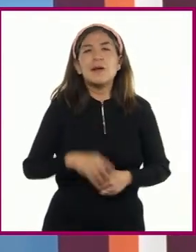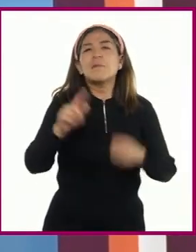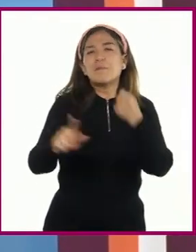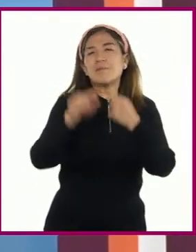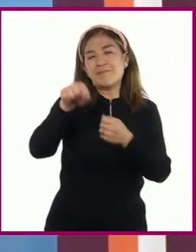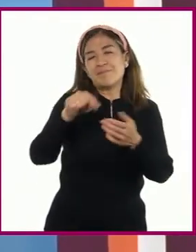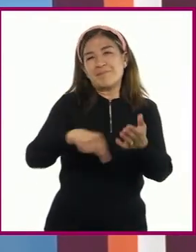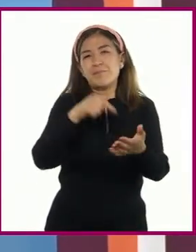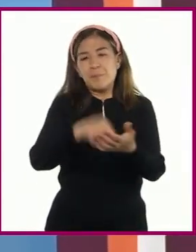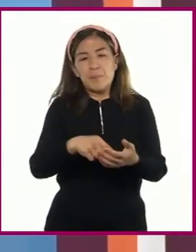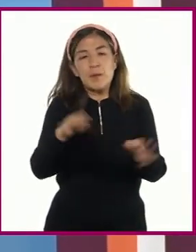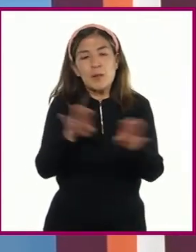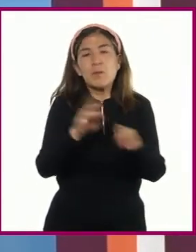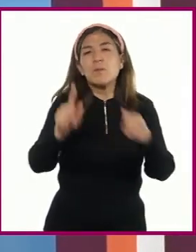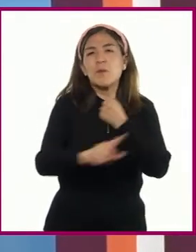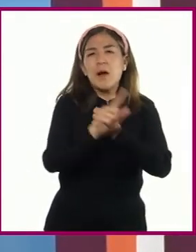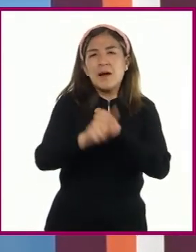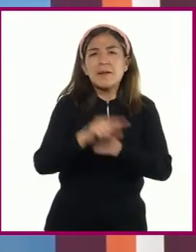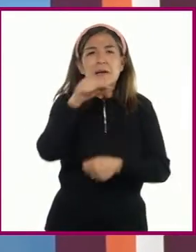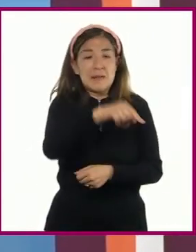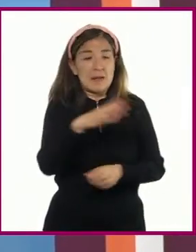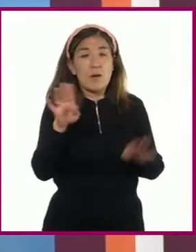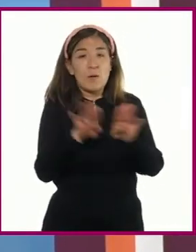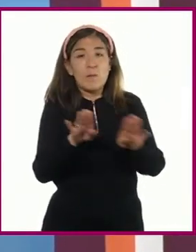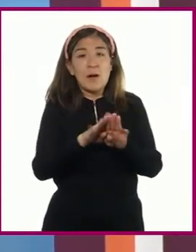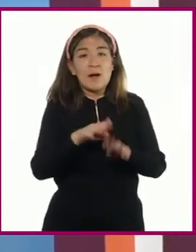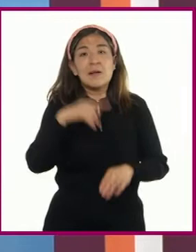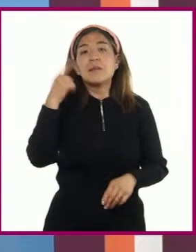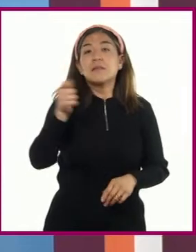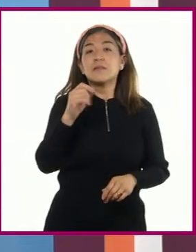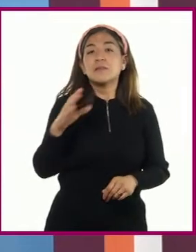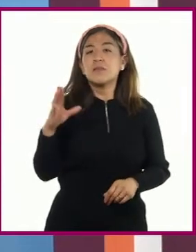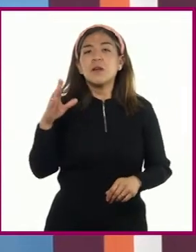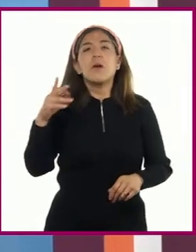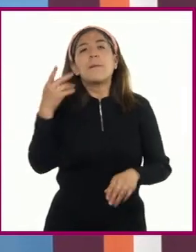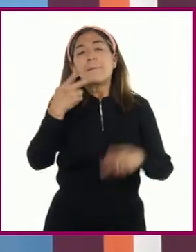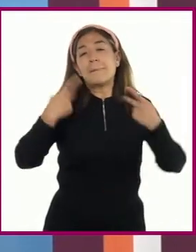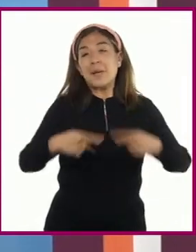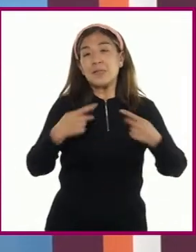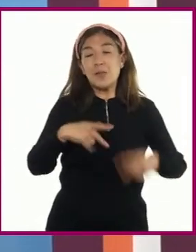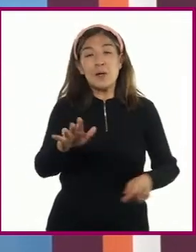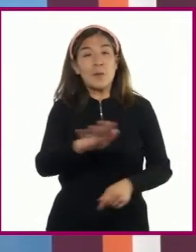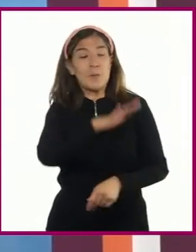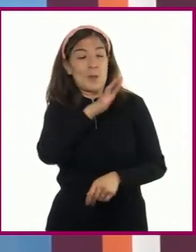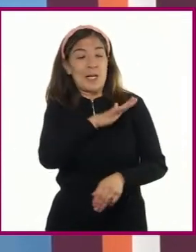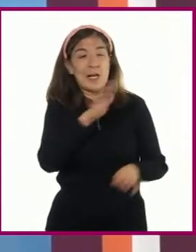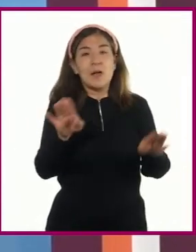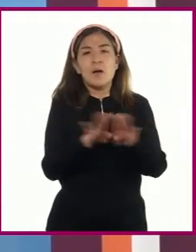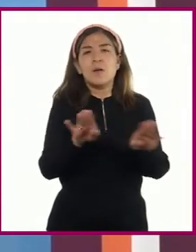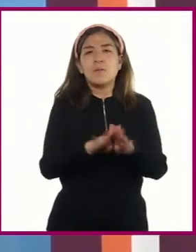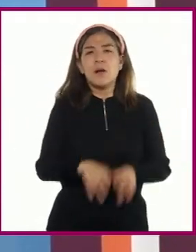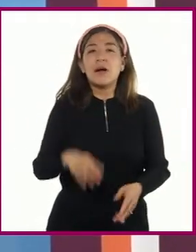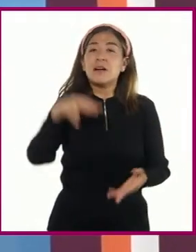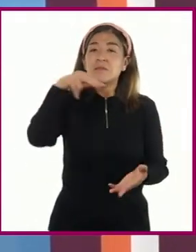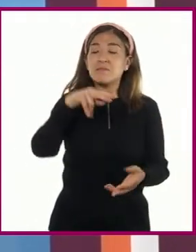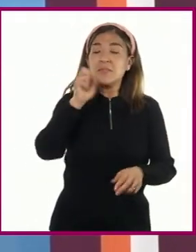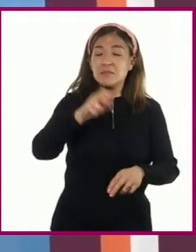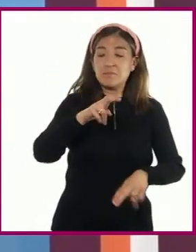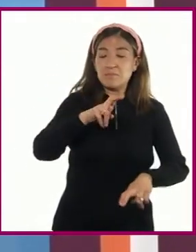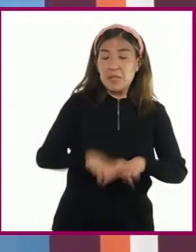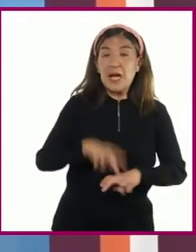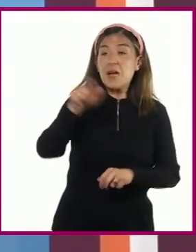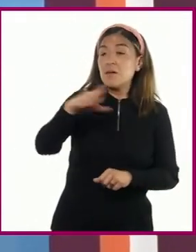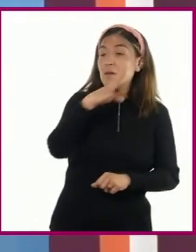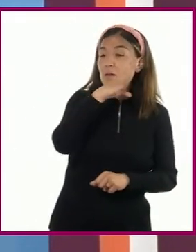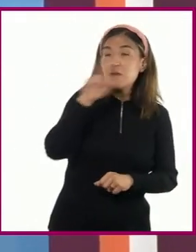que exigía que las personas no blancas cedieran sus asientos a los blancos y se quedaran de pie o sentados